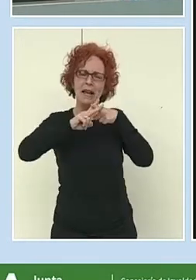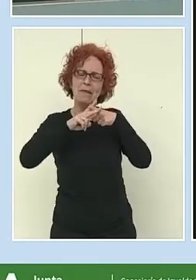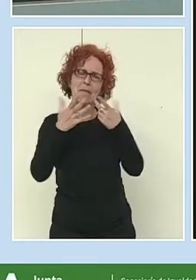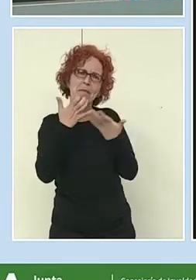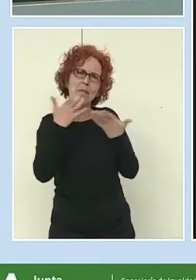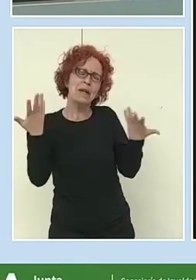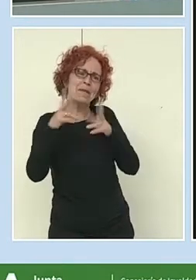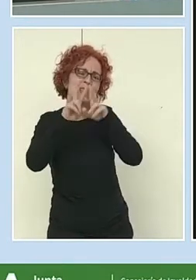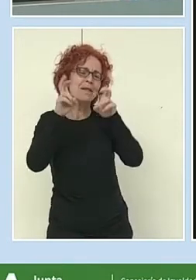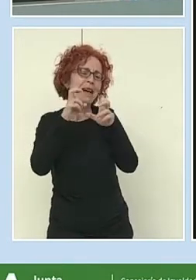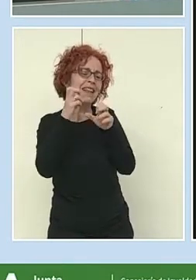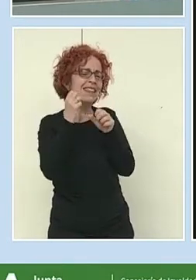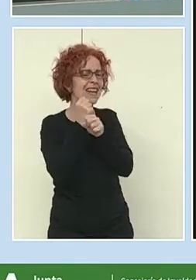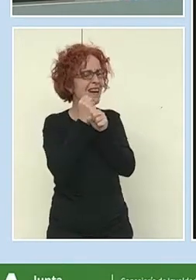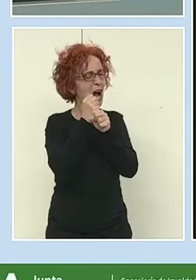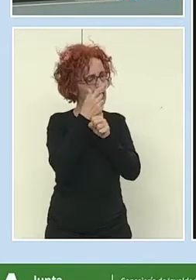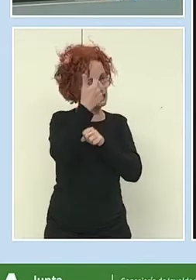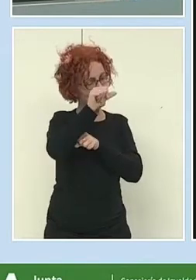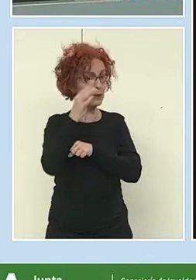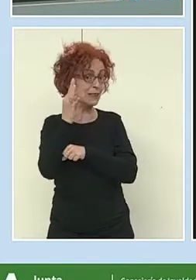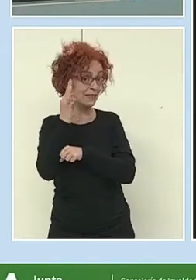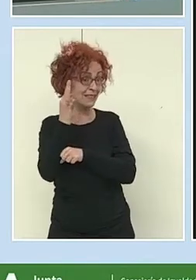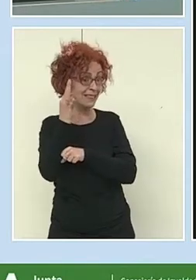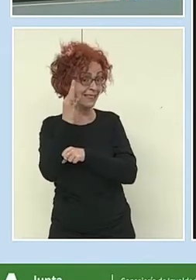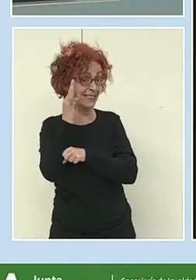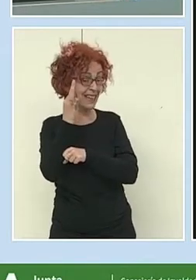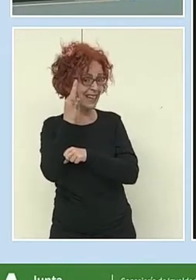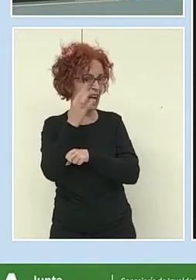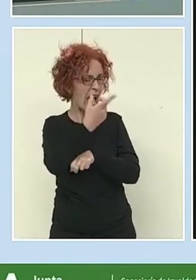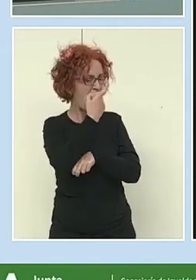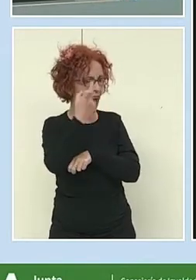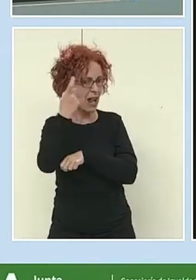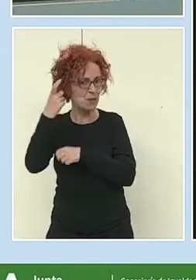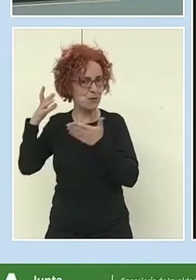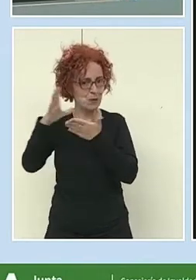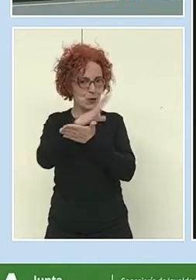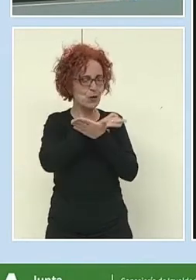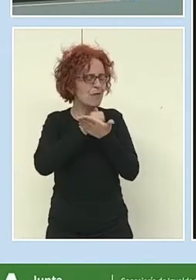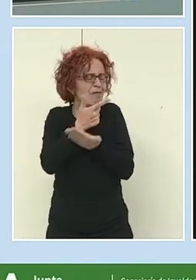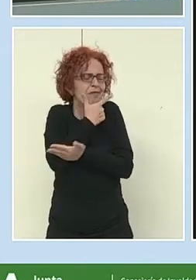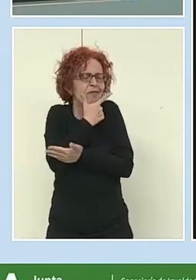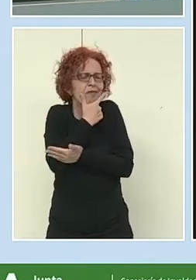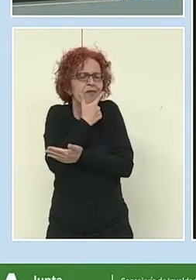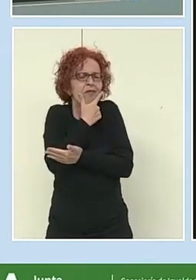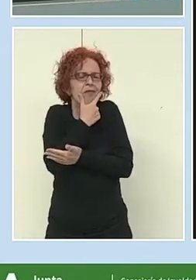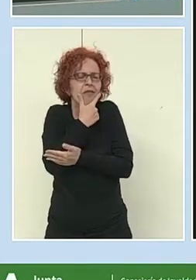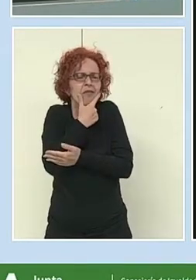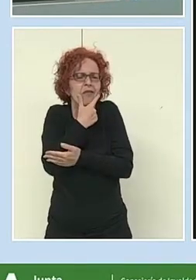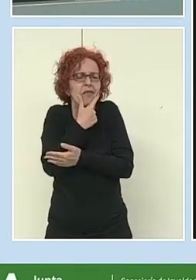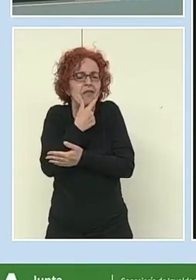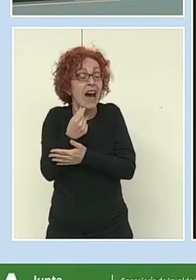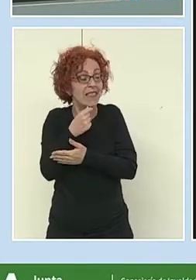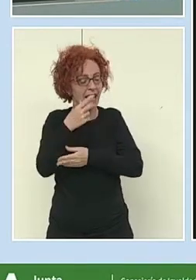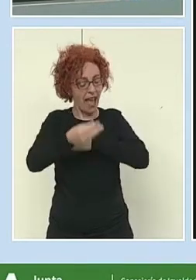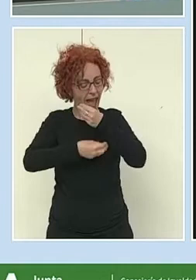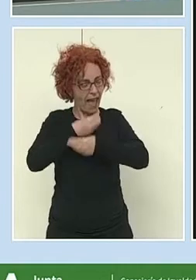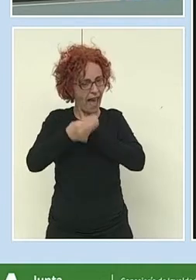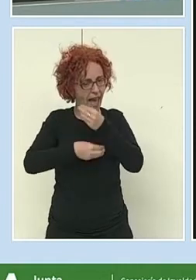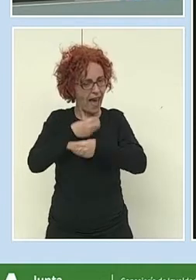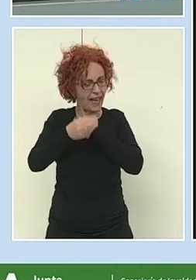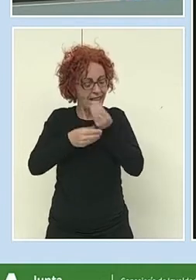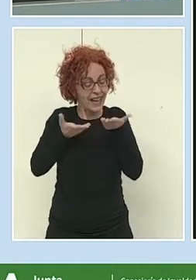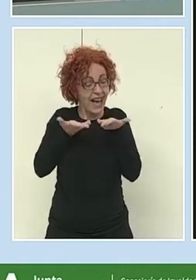trabajar con alumnas y alumnos. Con lo cual, es muy, muy fácil incentivarles a utilizar,